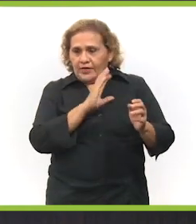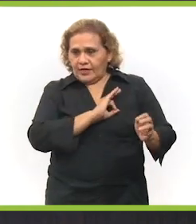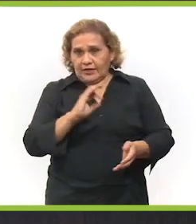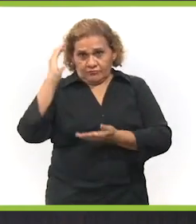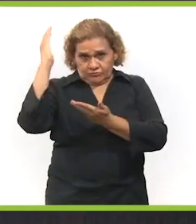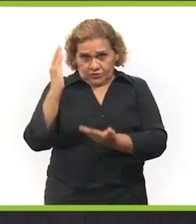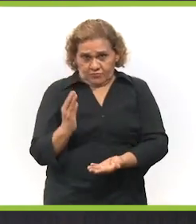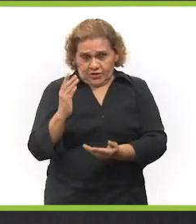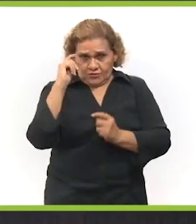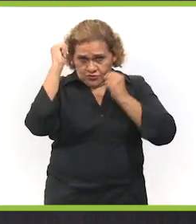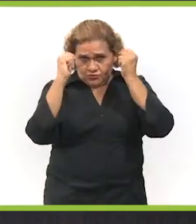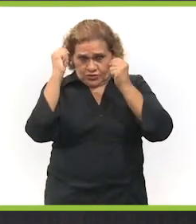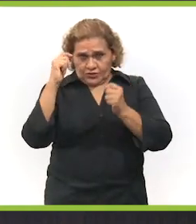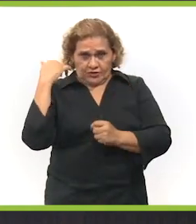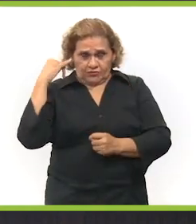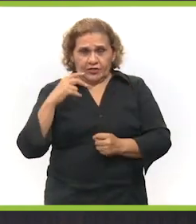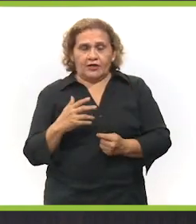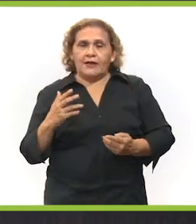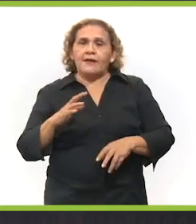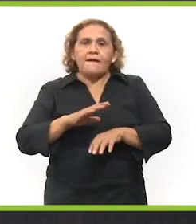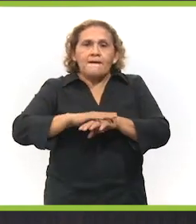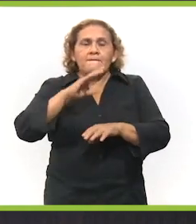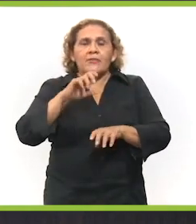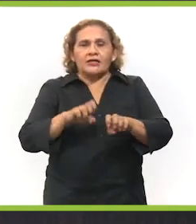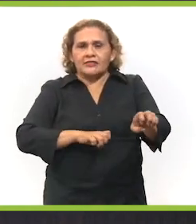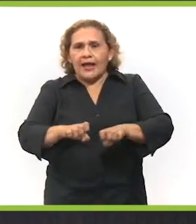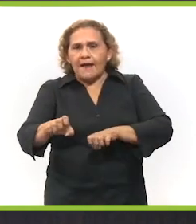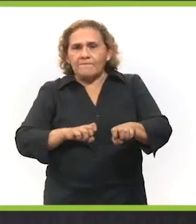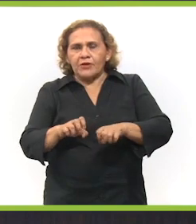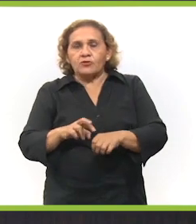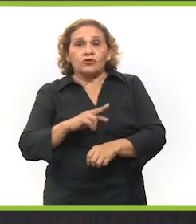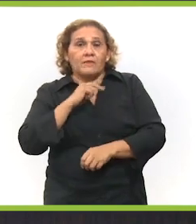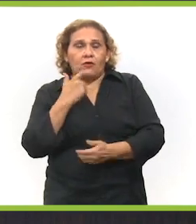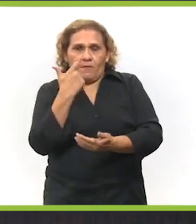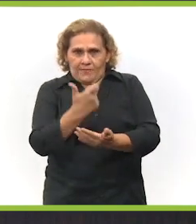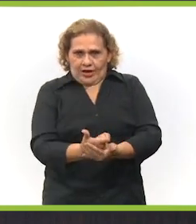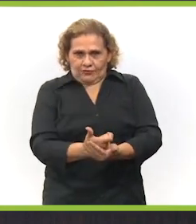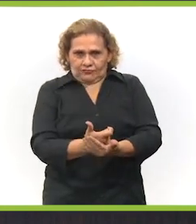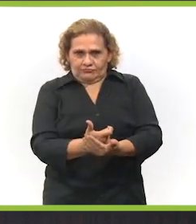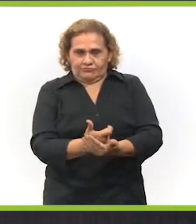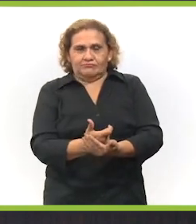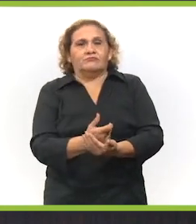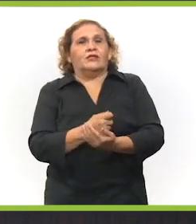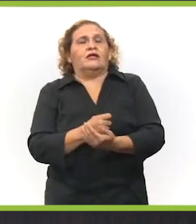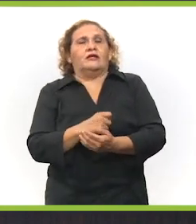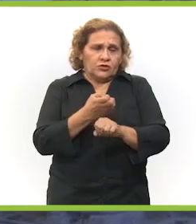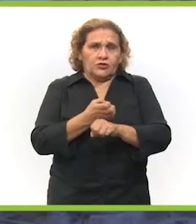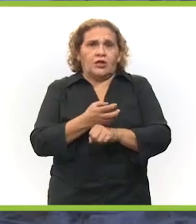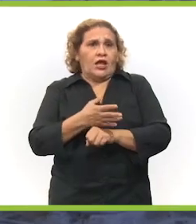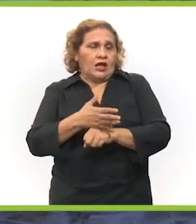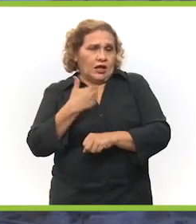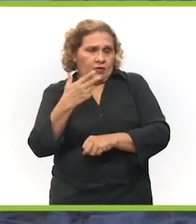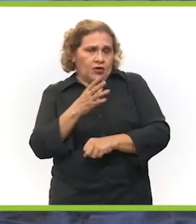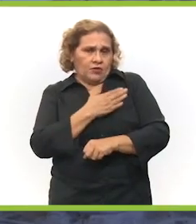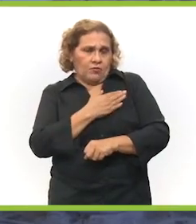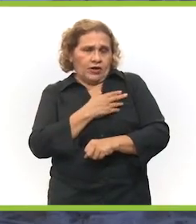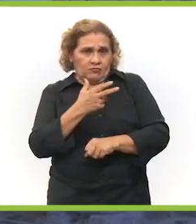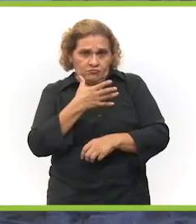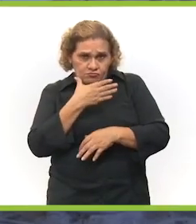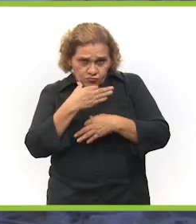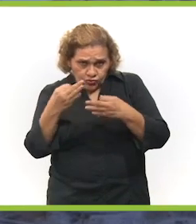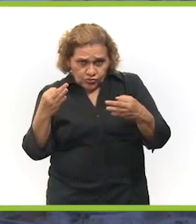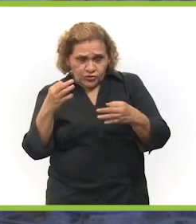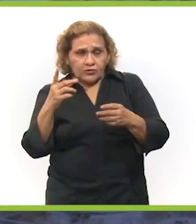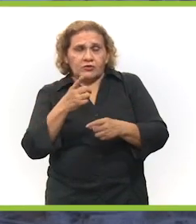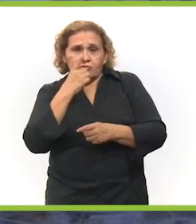y una mejor conectividad para que lleguen más turistas a Yucatán y, por lo tanto, se generen más empleos y empleos mejor pagados. Y hablando de buenas